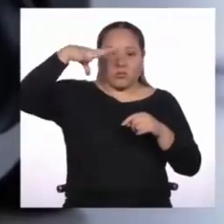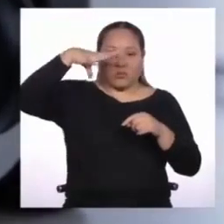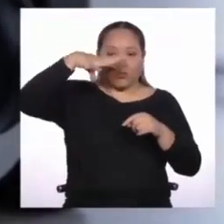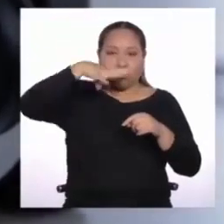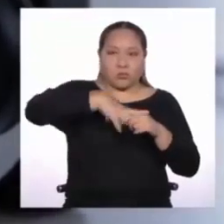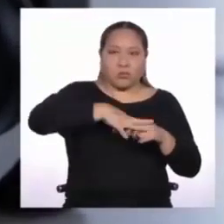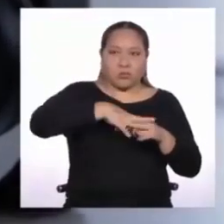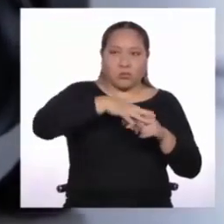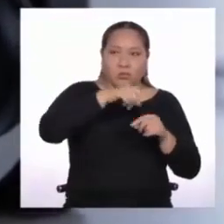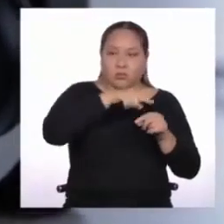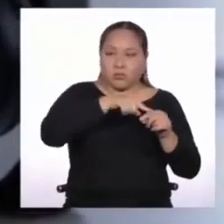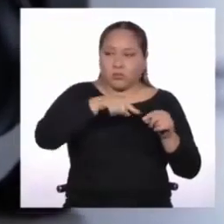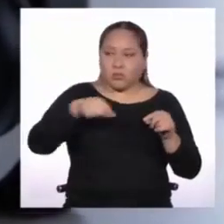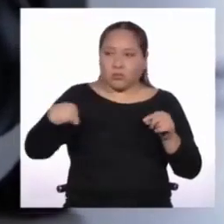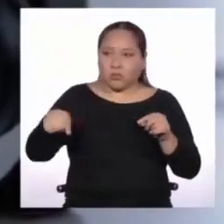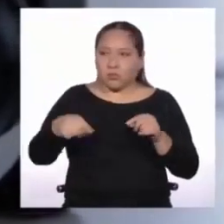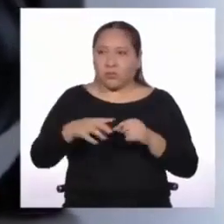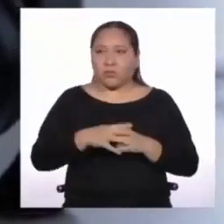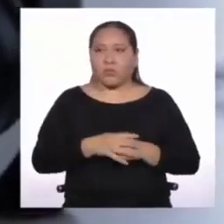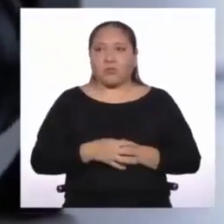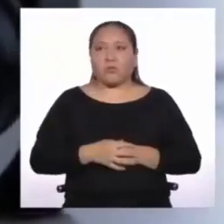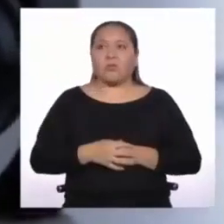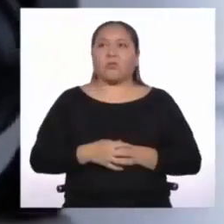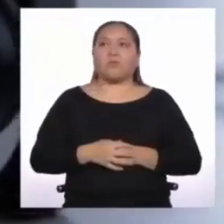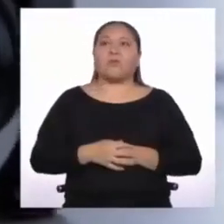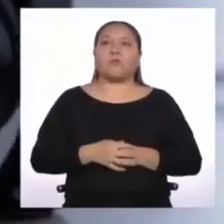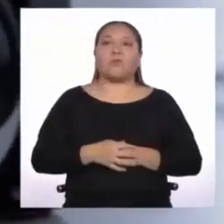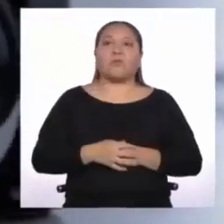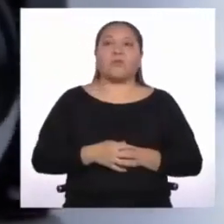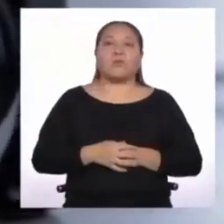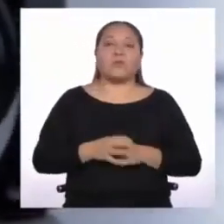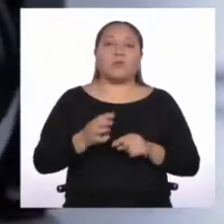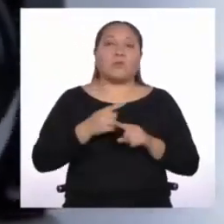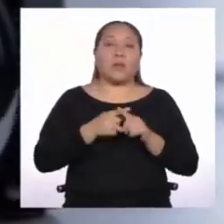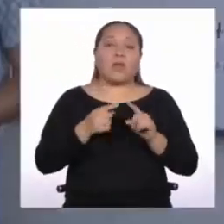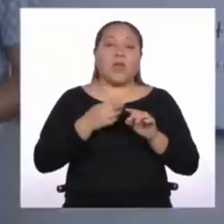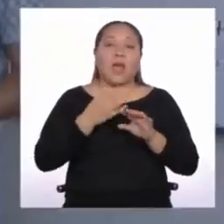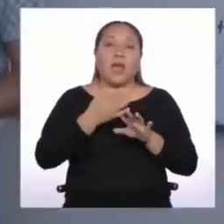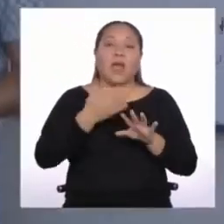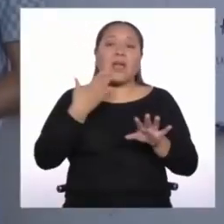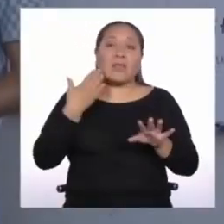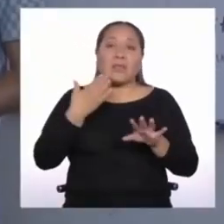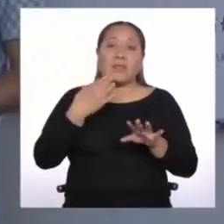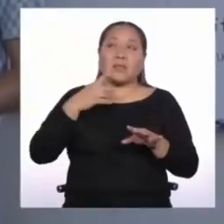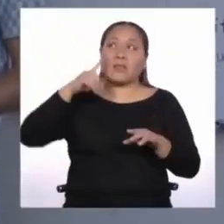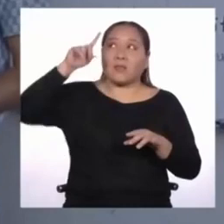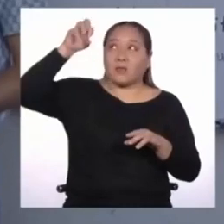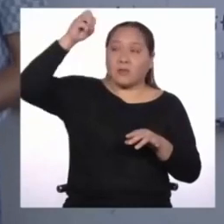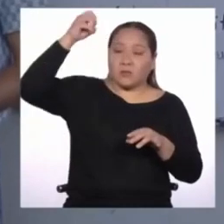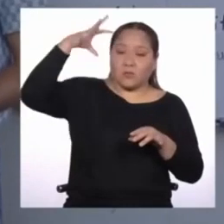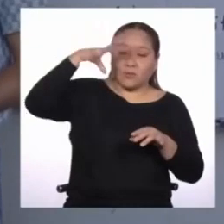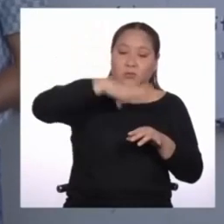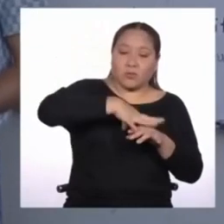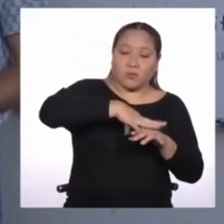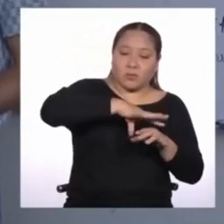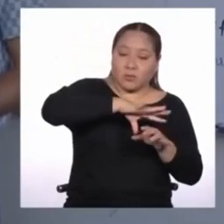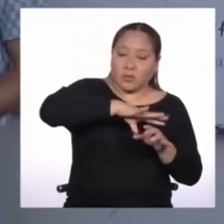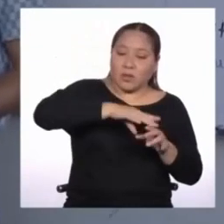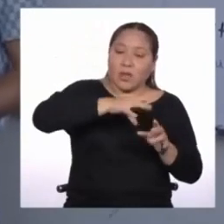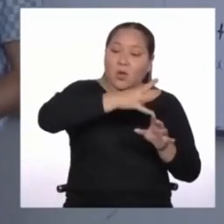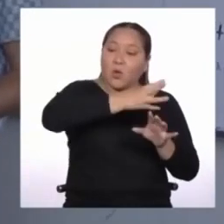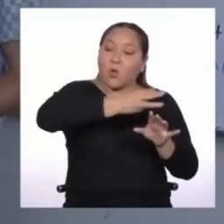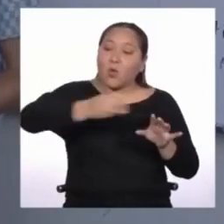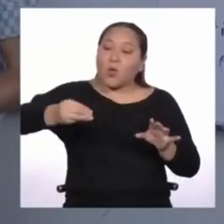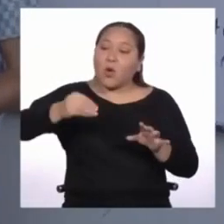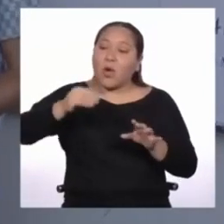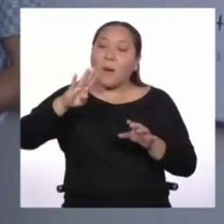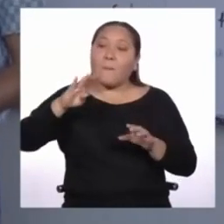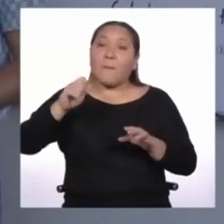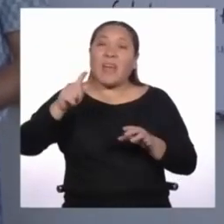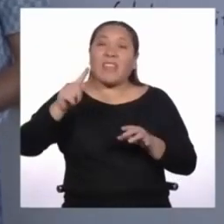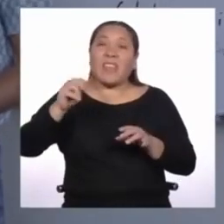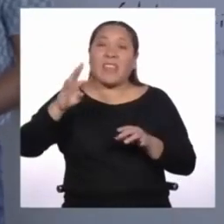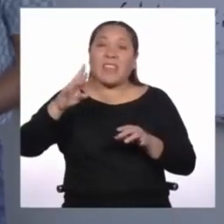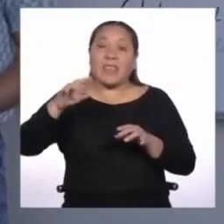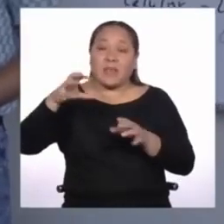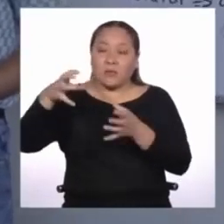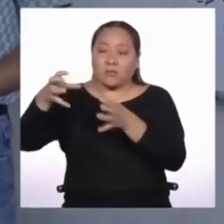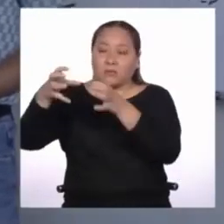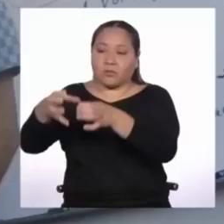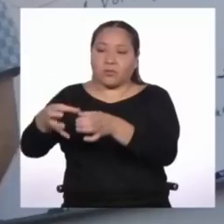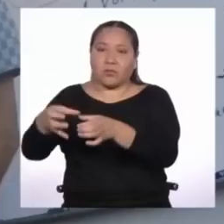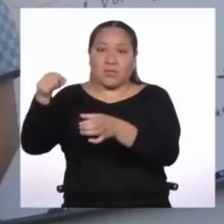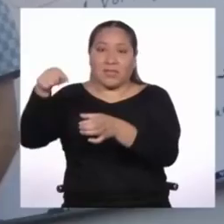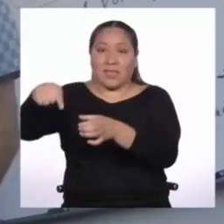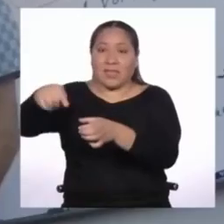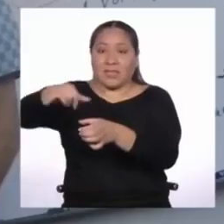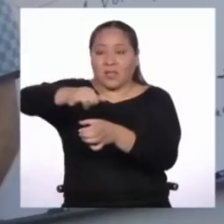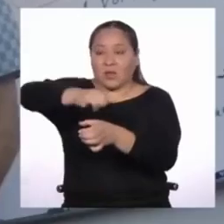siendo alimentados directamente, sino que han cargado previamente la batería y estamos utilizando la batería para alimentar estos